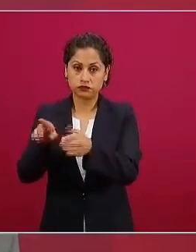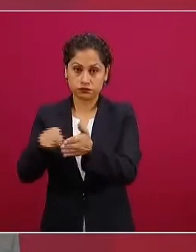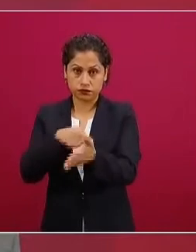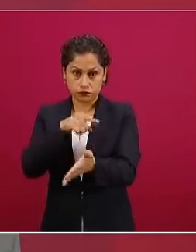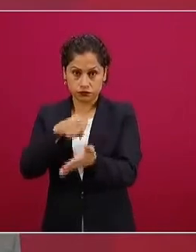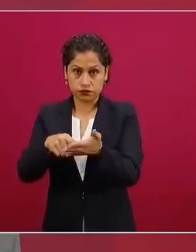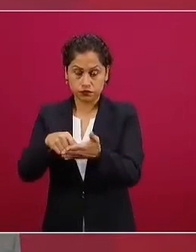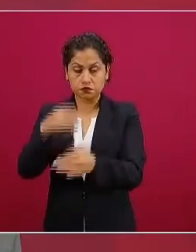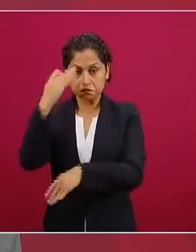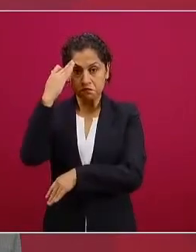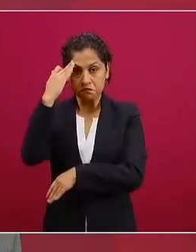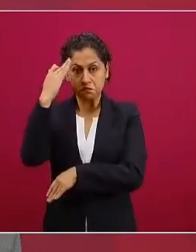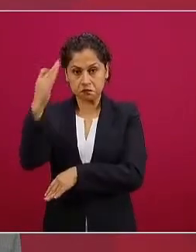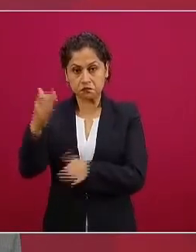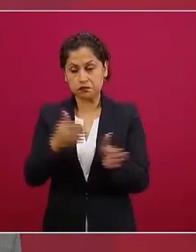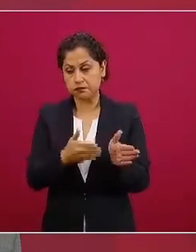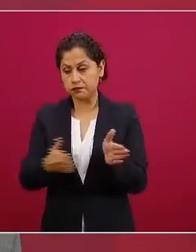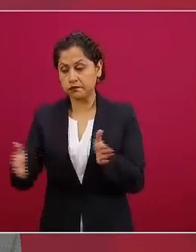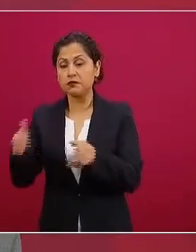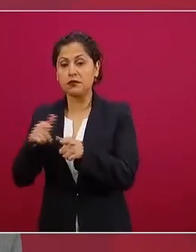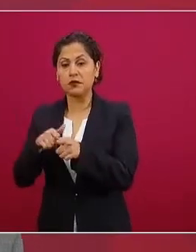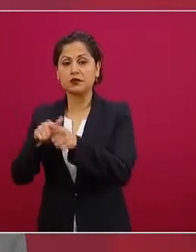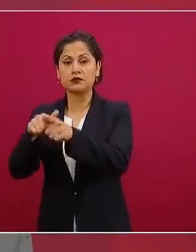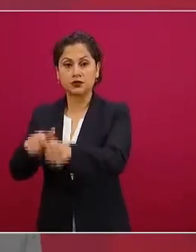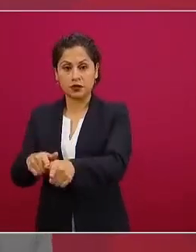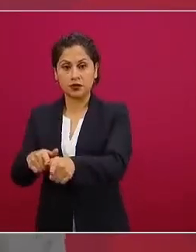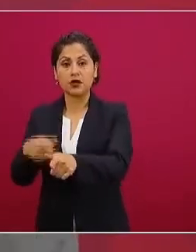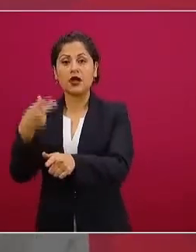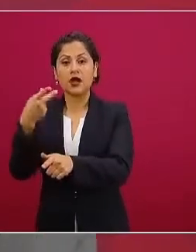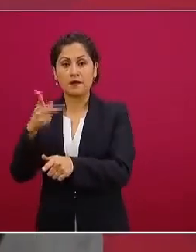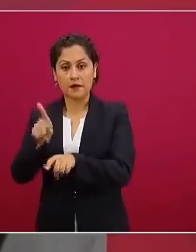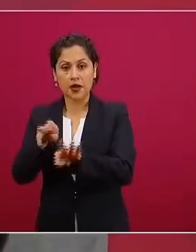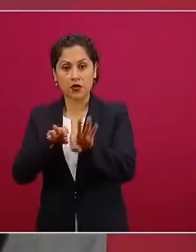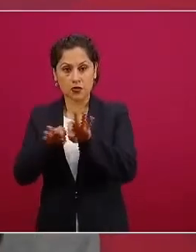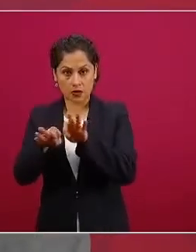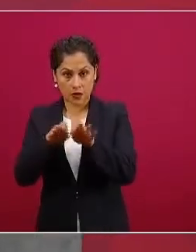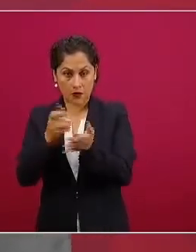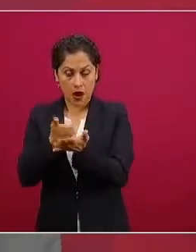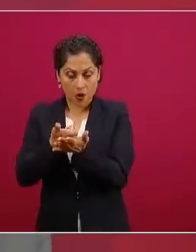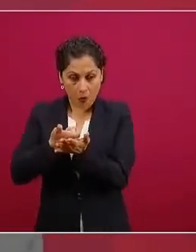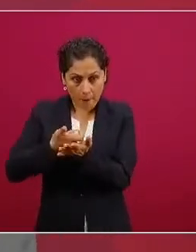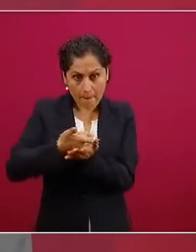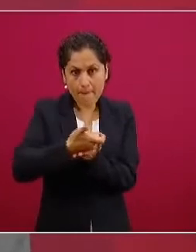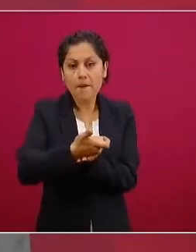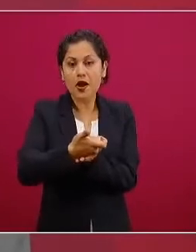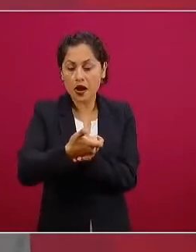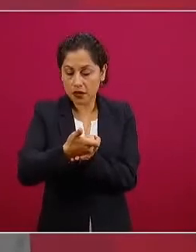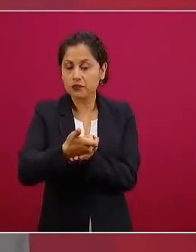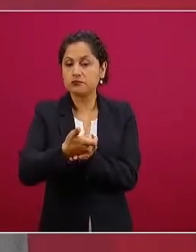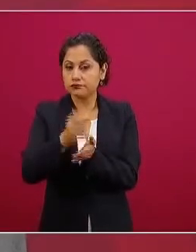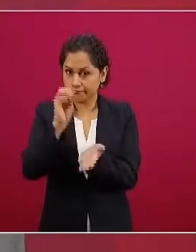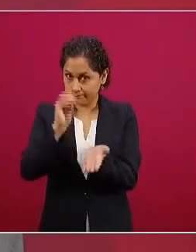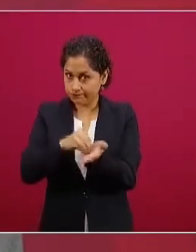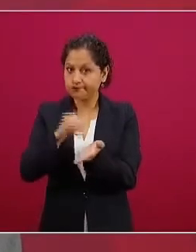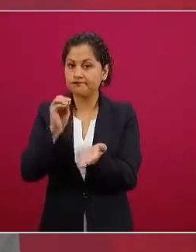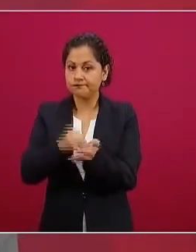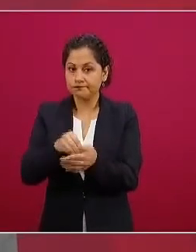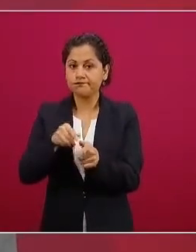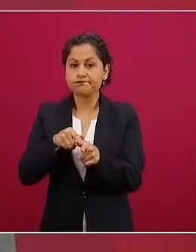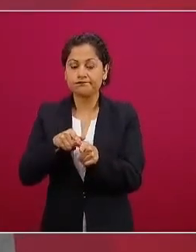encuentran en esta situación debido a la pandemia de coronavirus